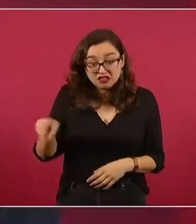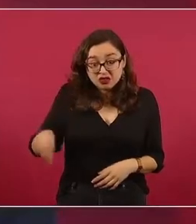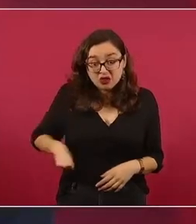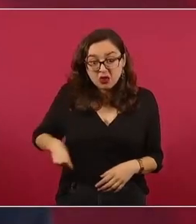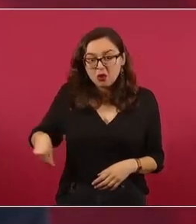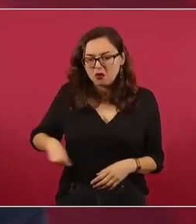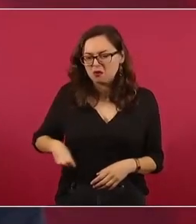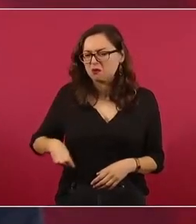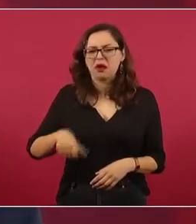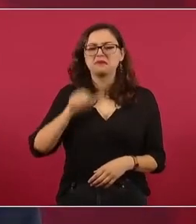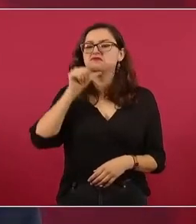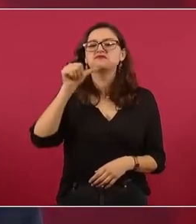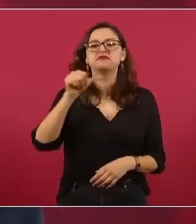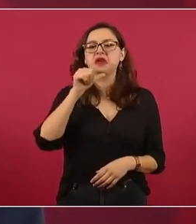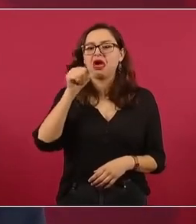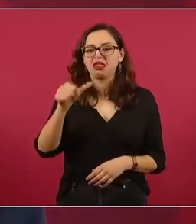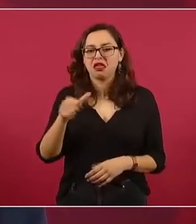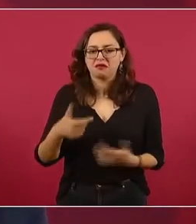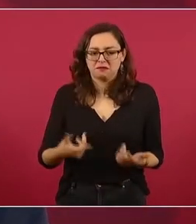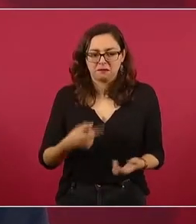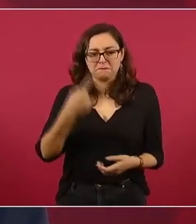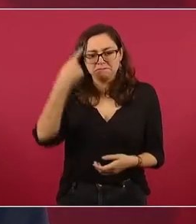sino el que lo hace compadre.